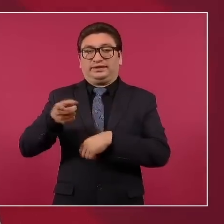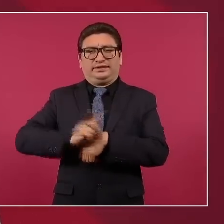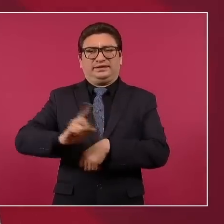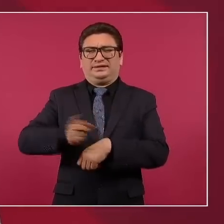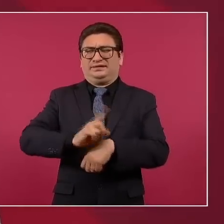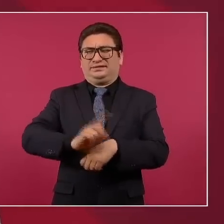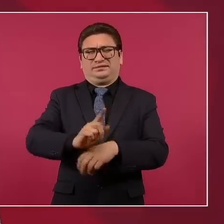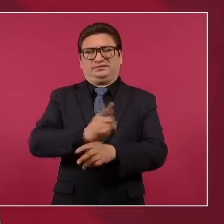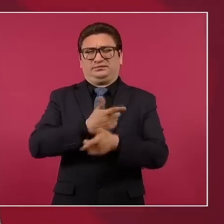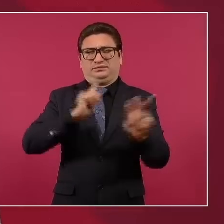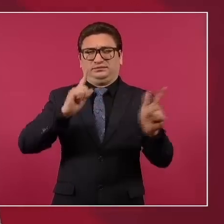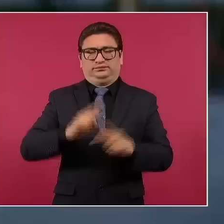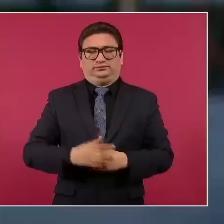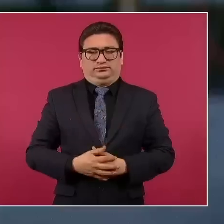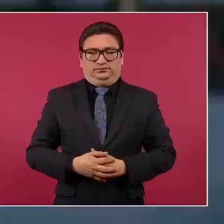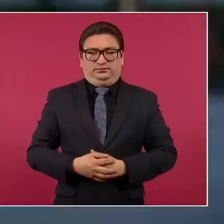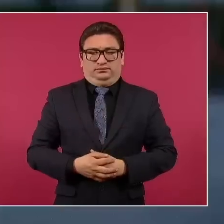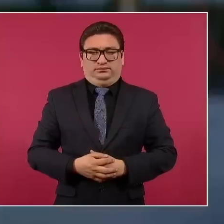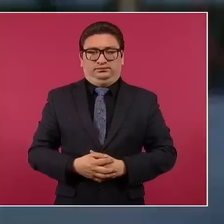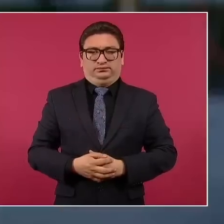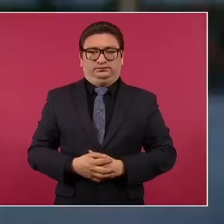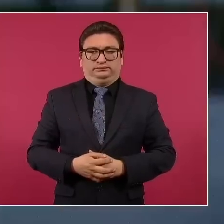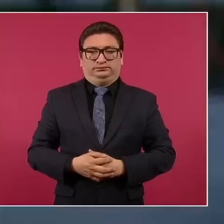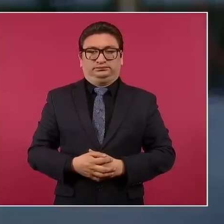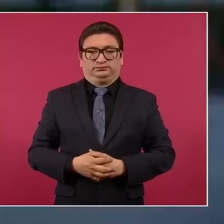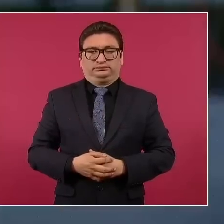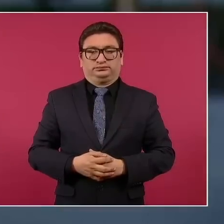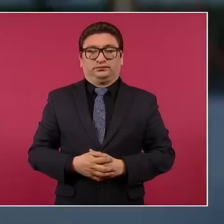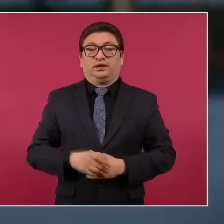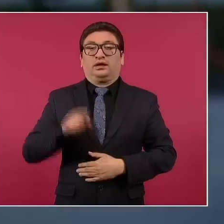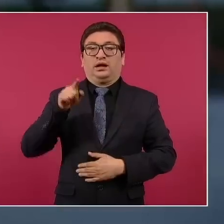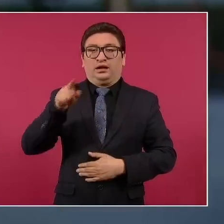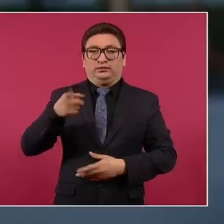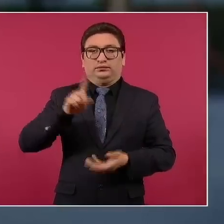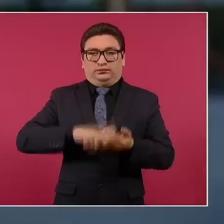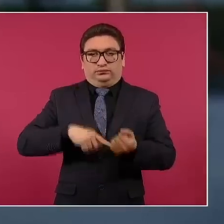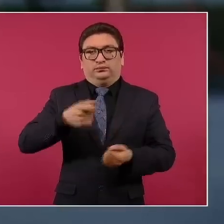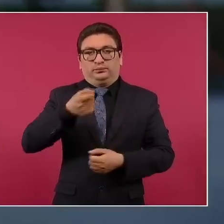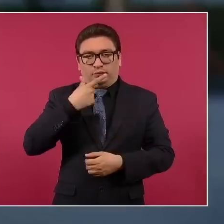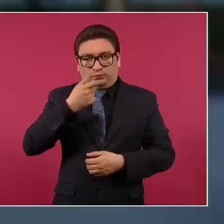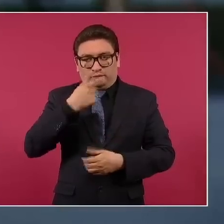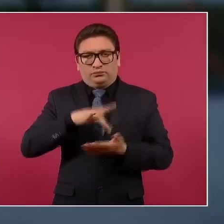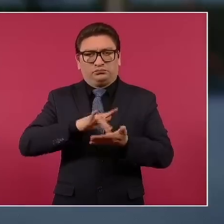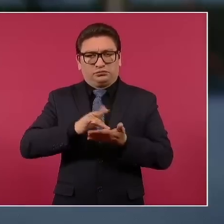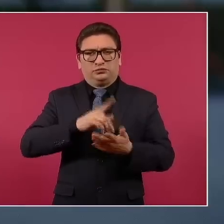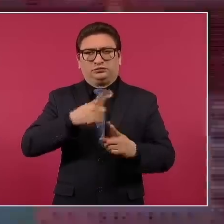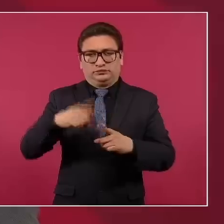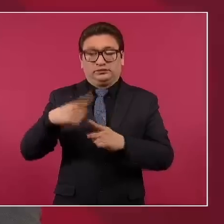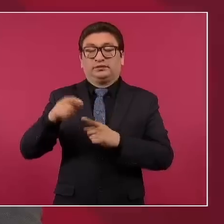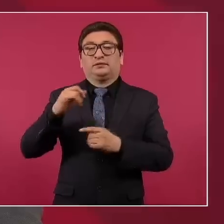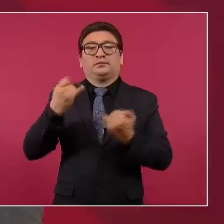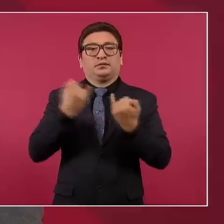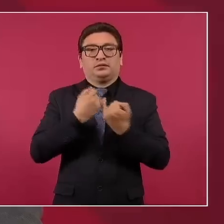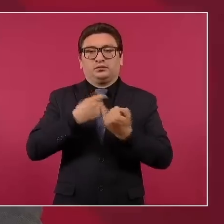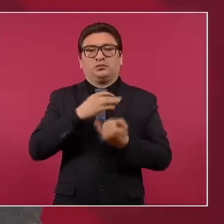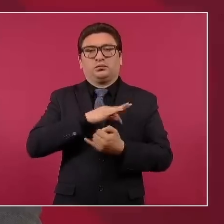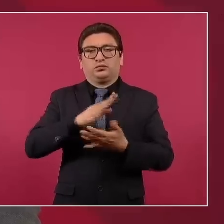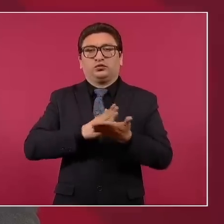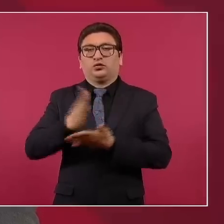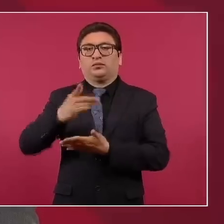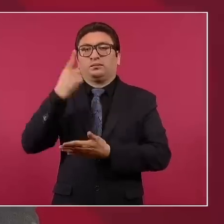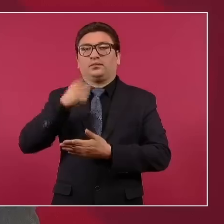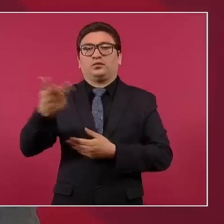donde van a haber medicamentos, pero también van a tener acceso a